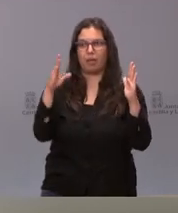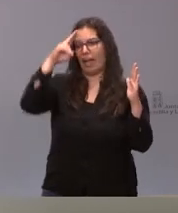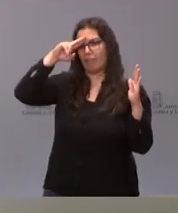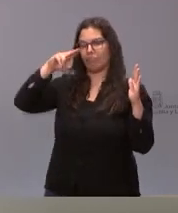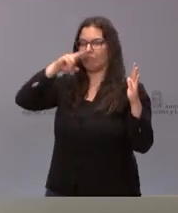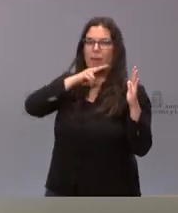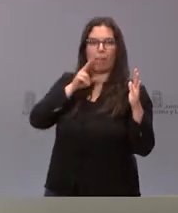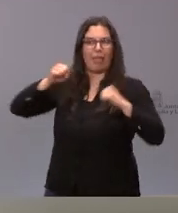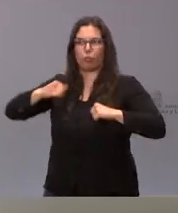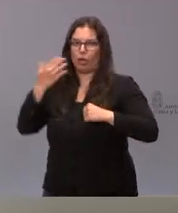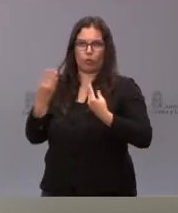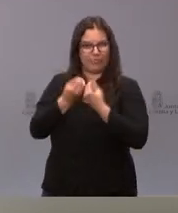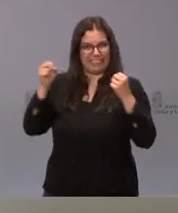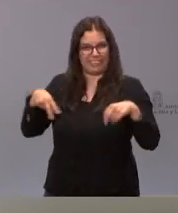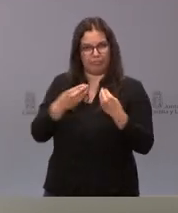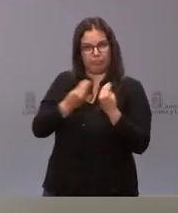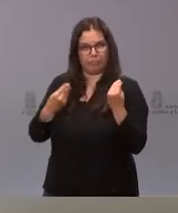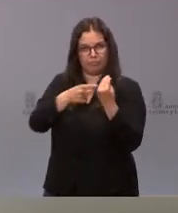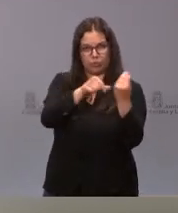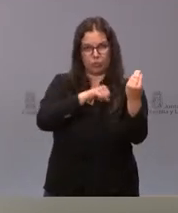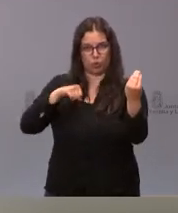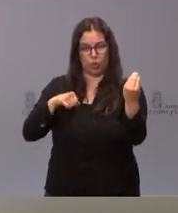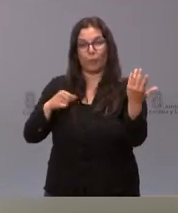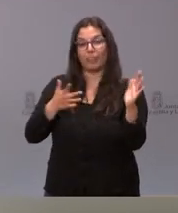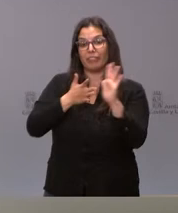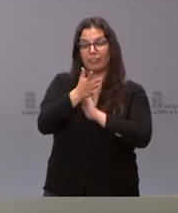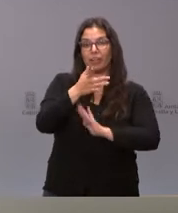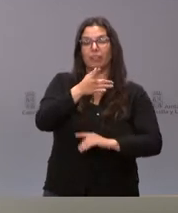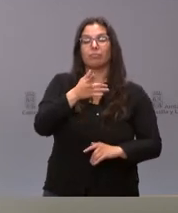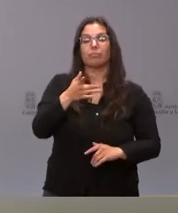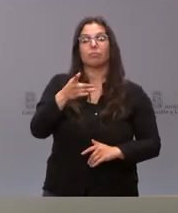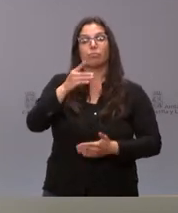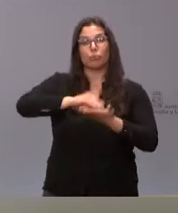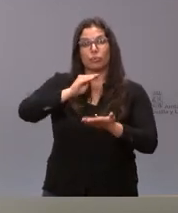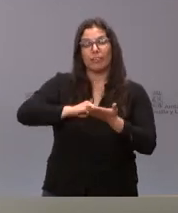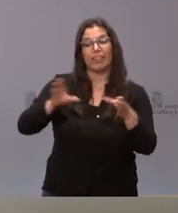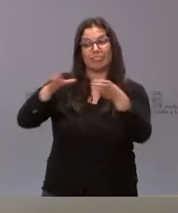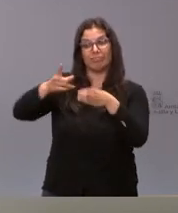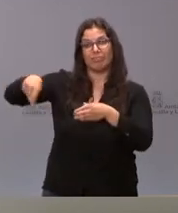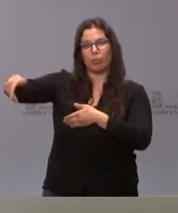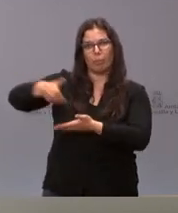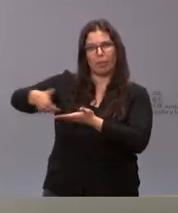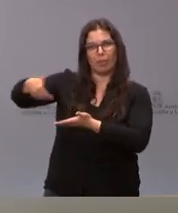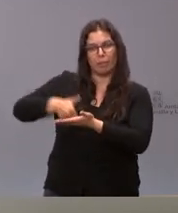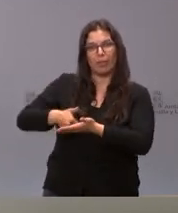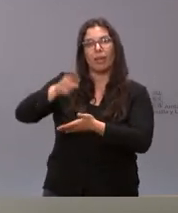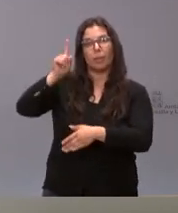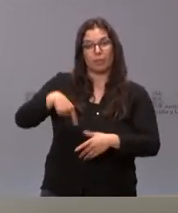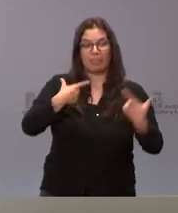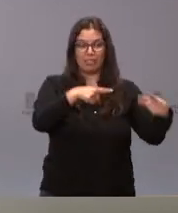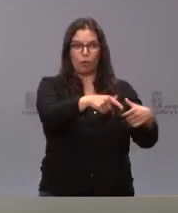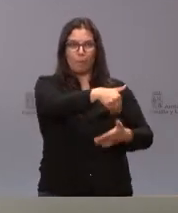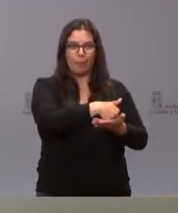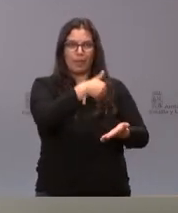adulto. Buscamos con ello dar esta alternativa de ocio alternativo que nos ha demandado muchas veces el colectivo pero también el propio sector